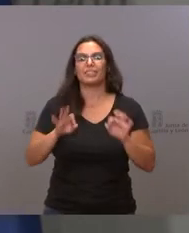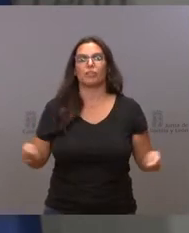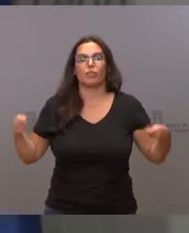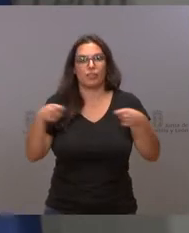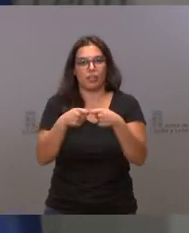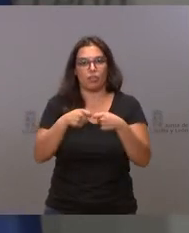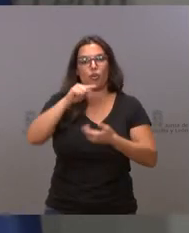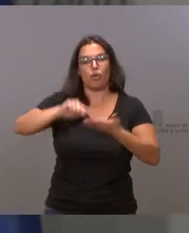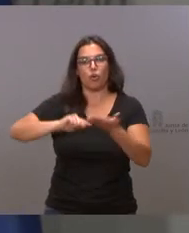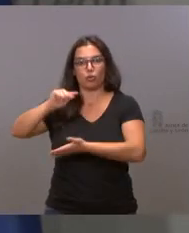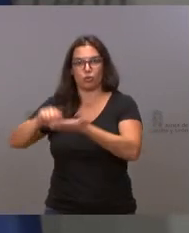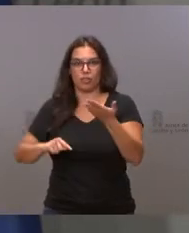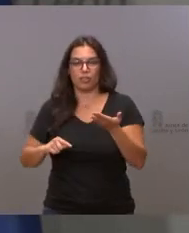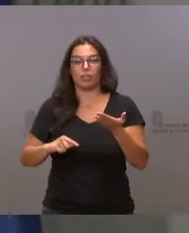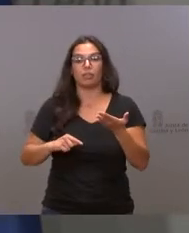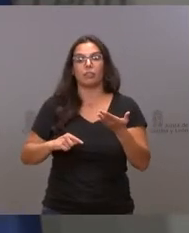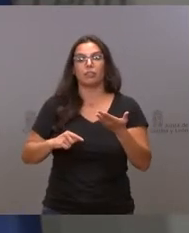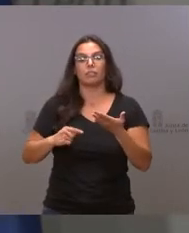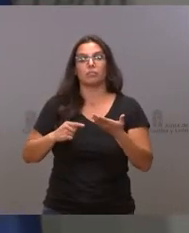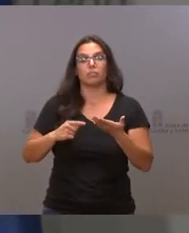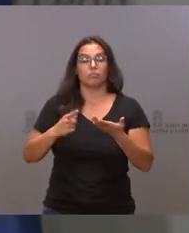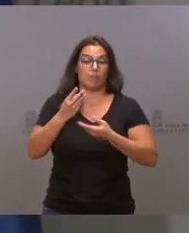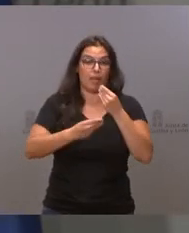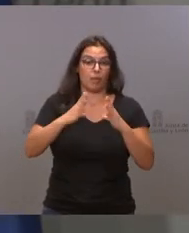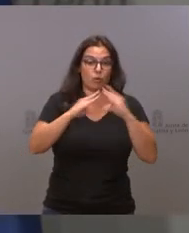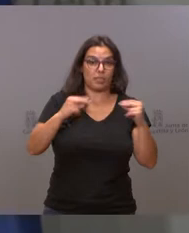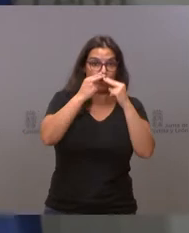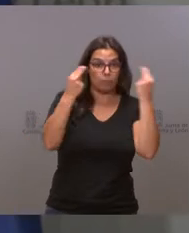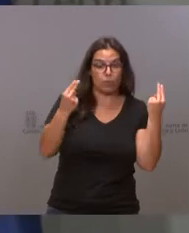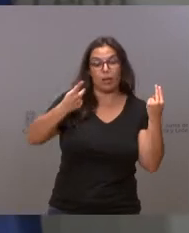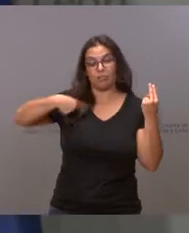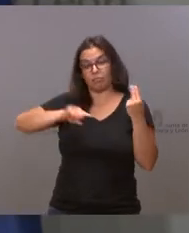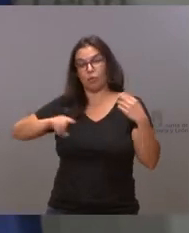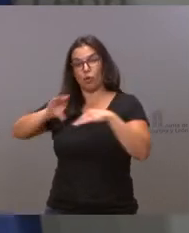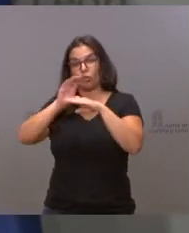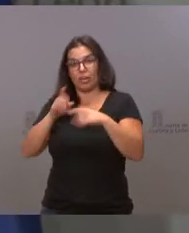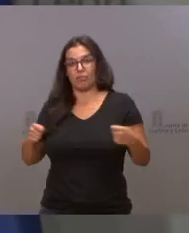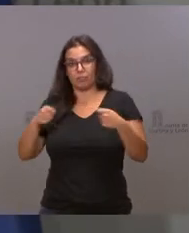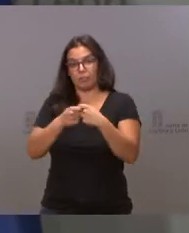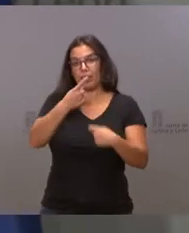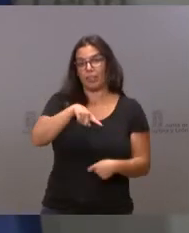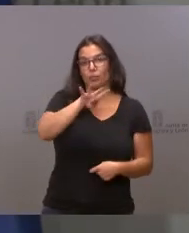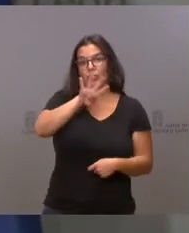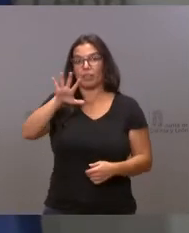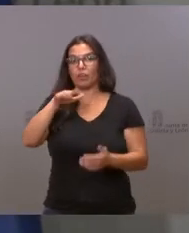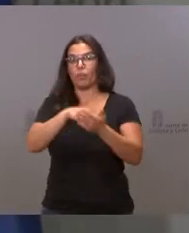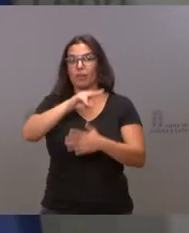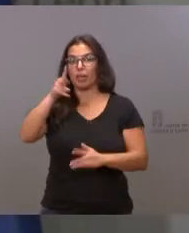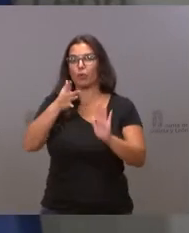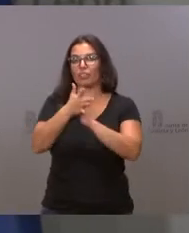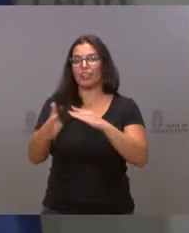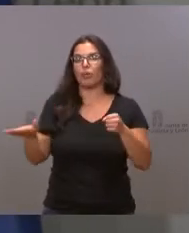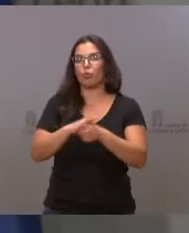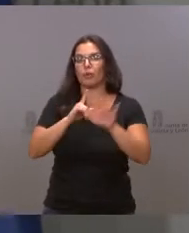contratación por parte de las universidades públicas. La aportación de la Consejería asciende a 145.000 euros, es un 60%